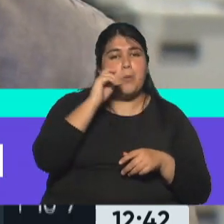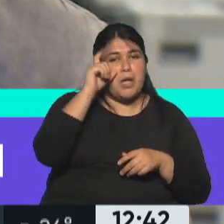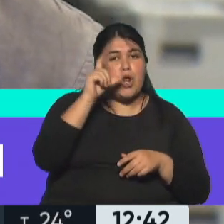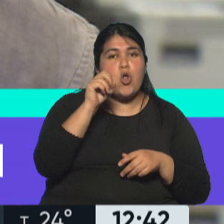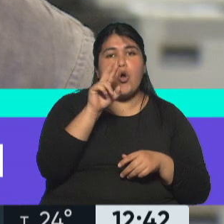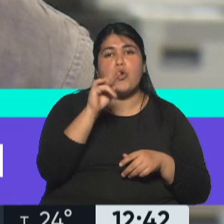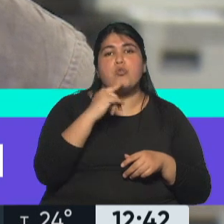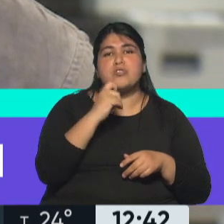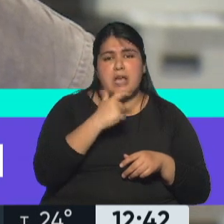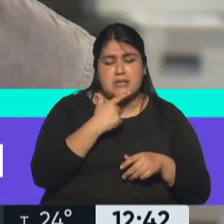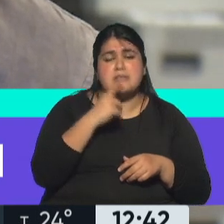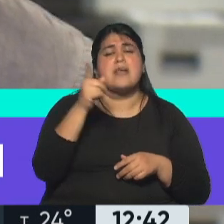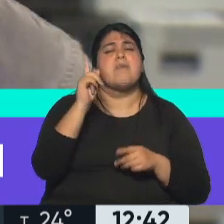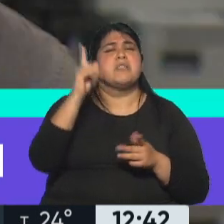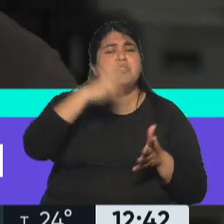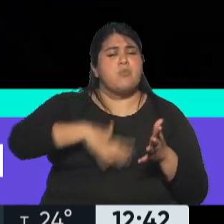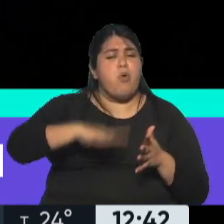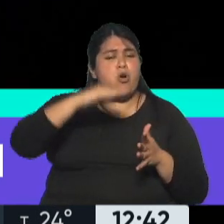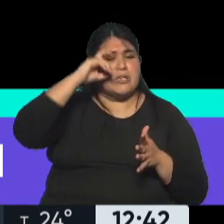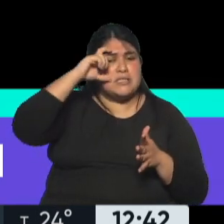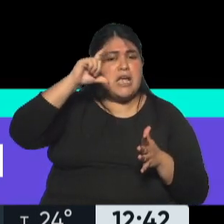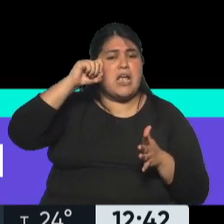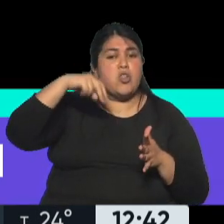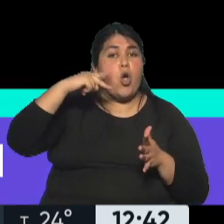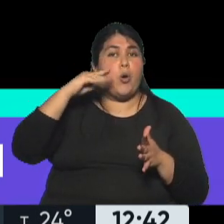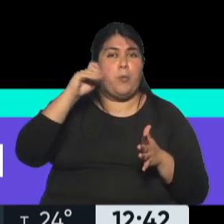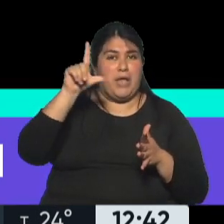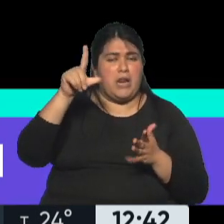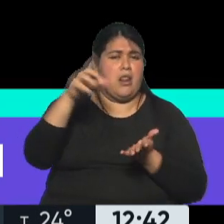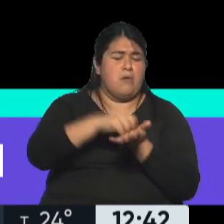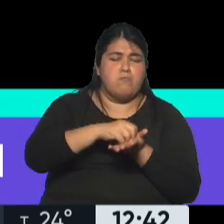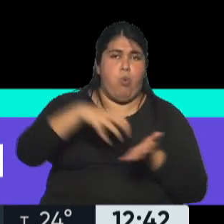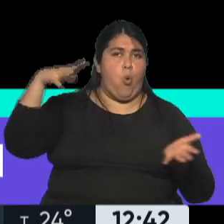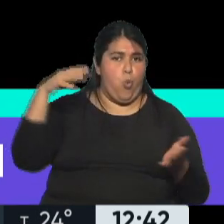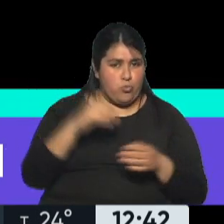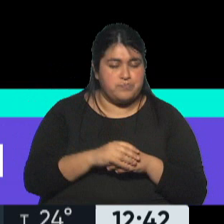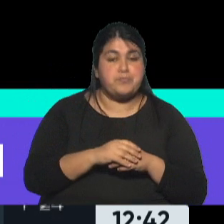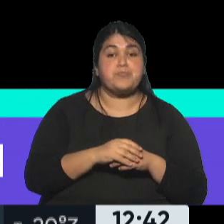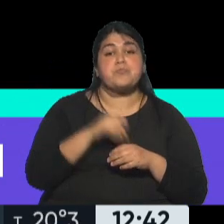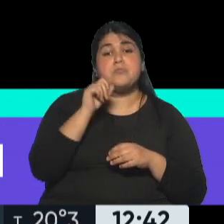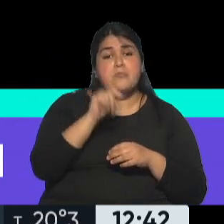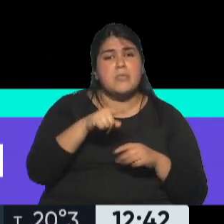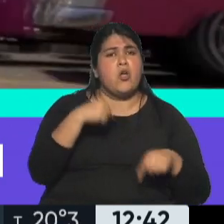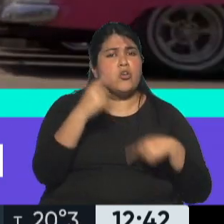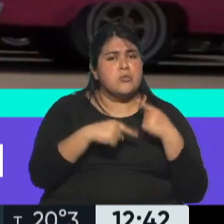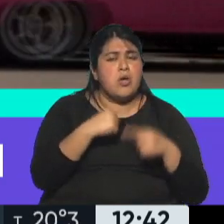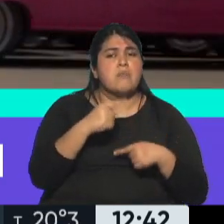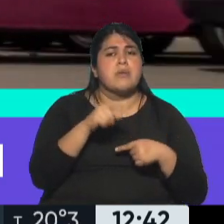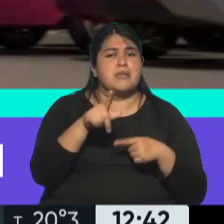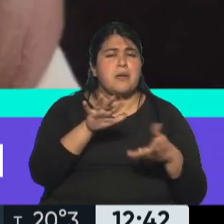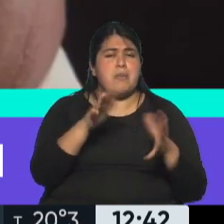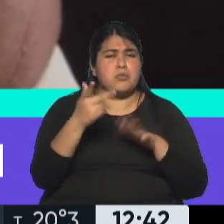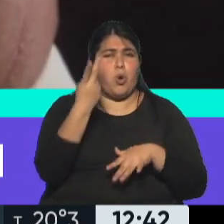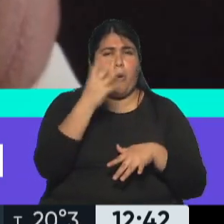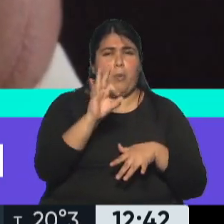afectados por el accidente nuclear de Chernobyl y que en vuelos periódicos y constantes durante el lapso de 20